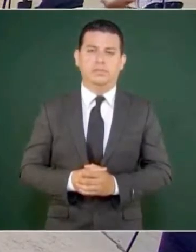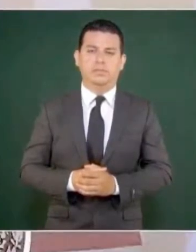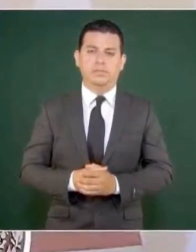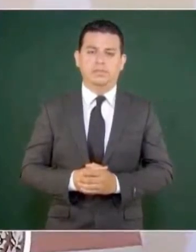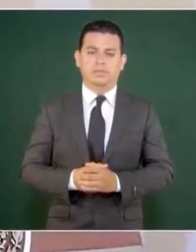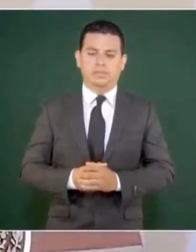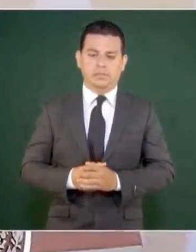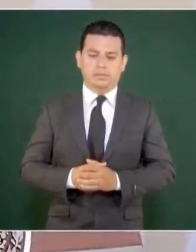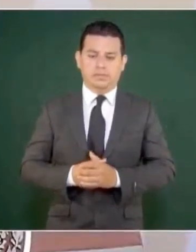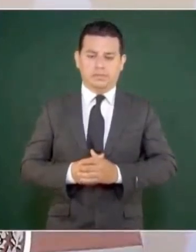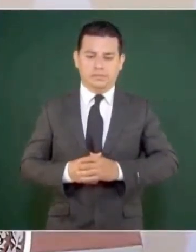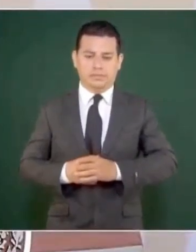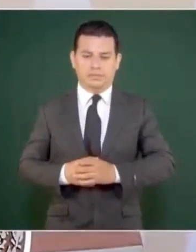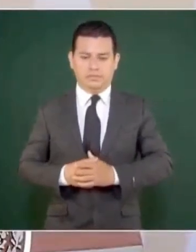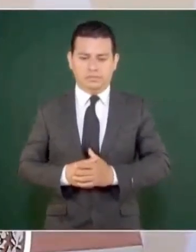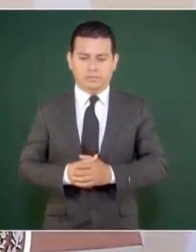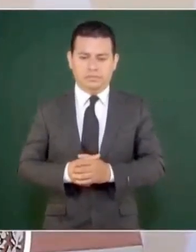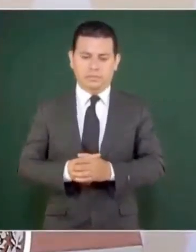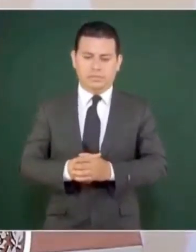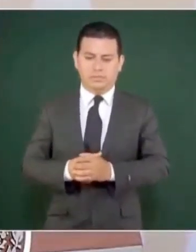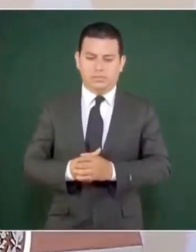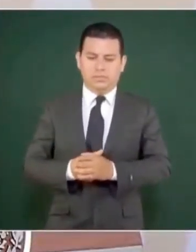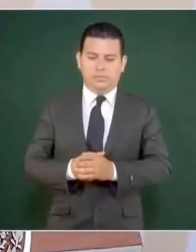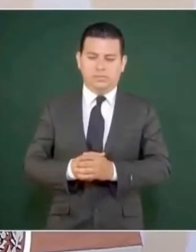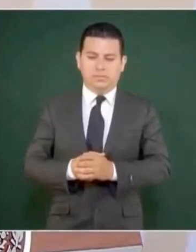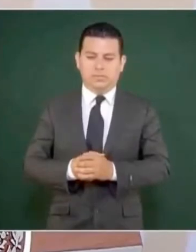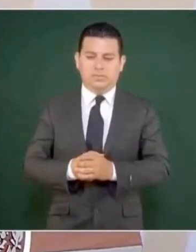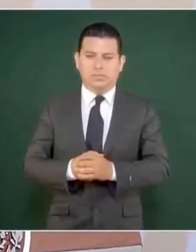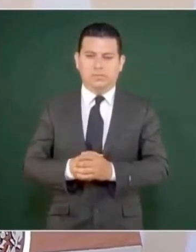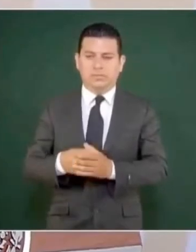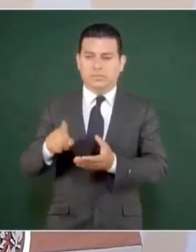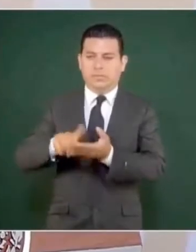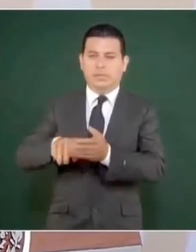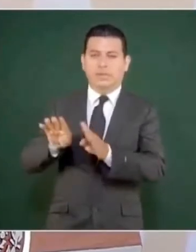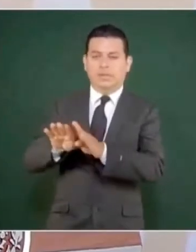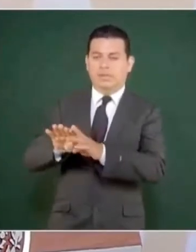encajonado, se decía antes en el congelador,